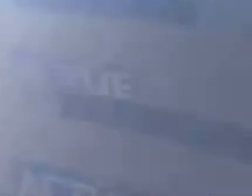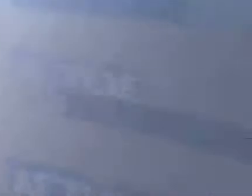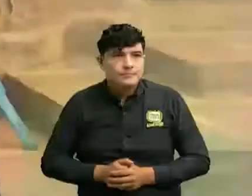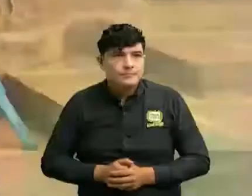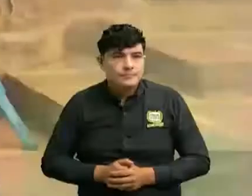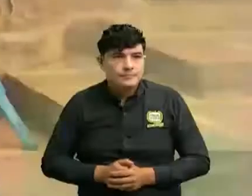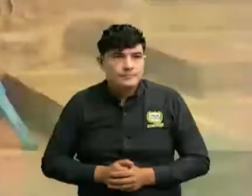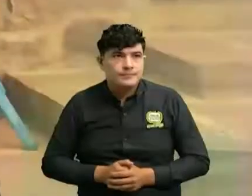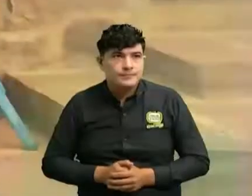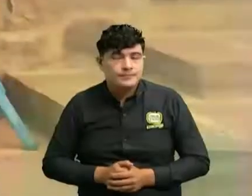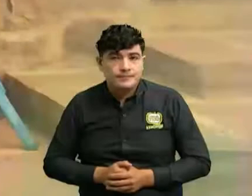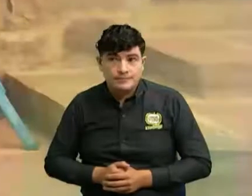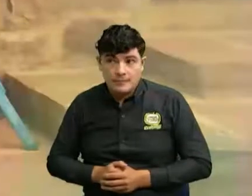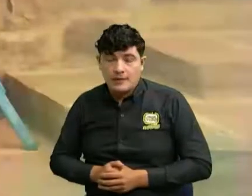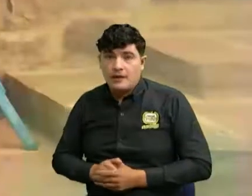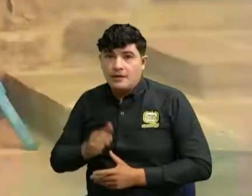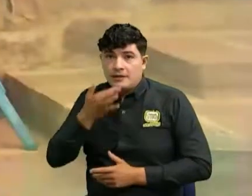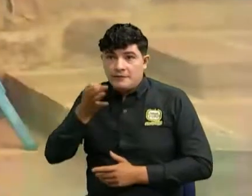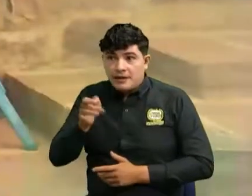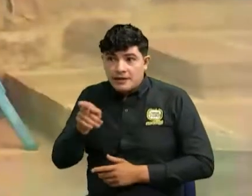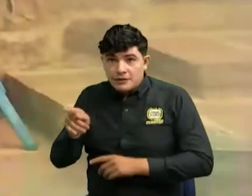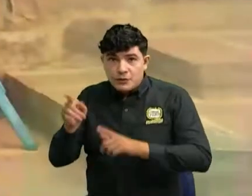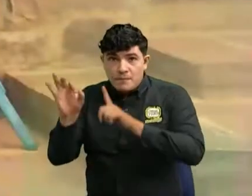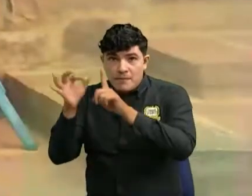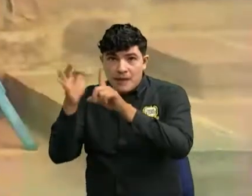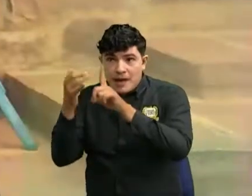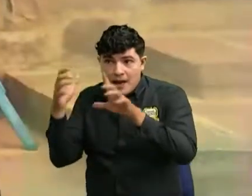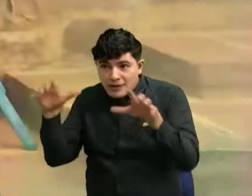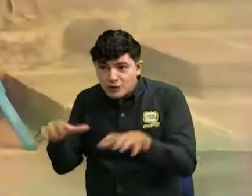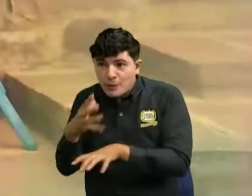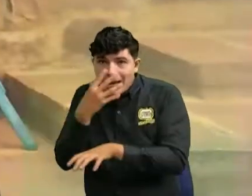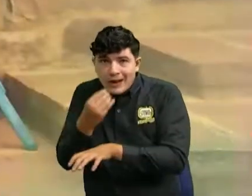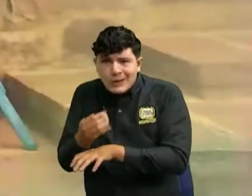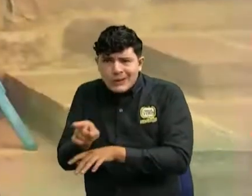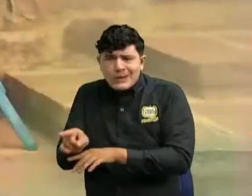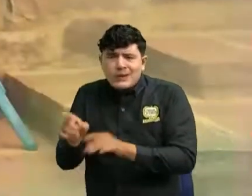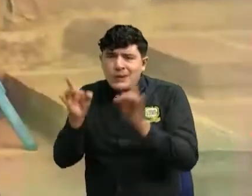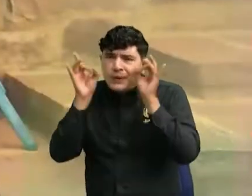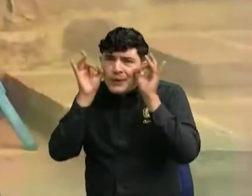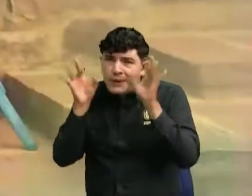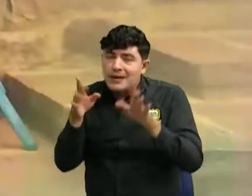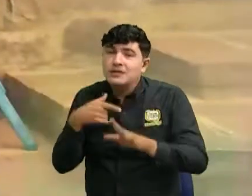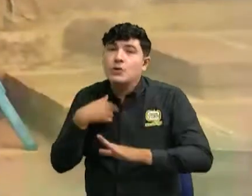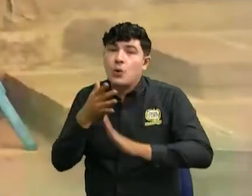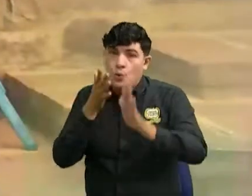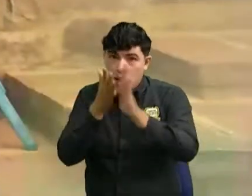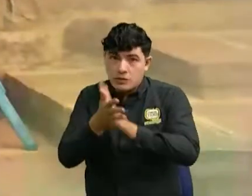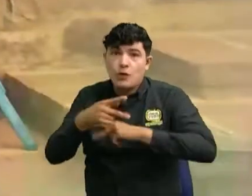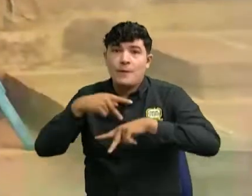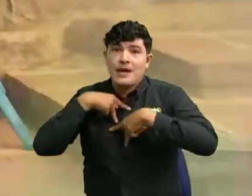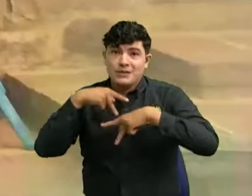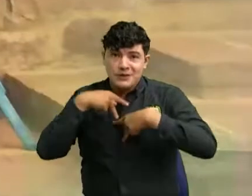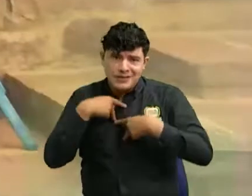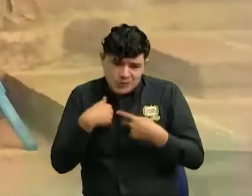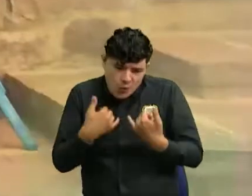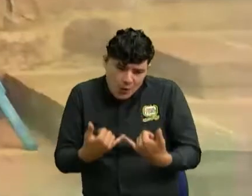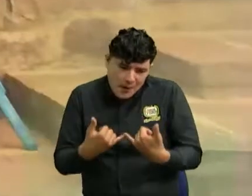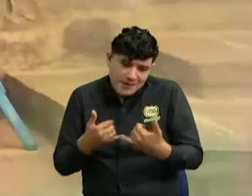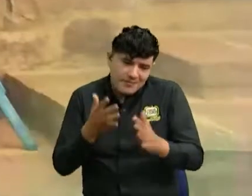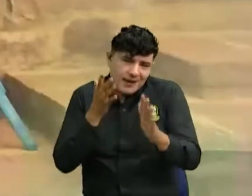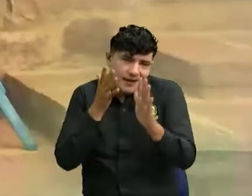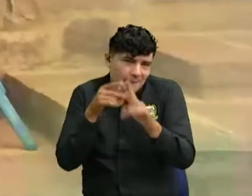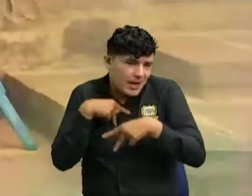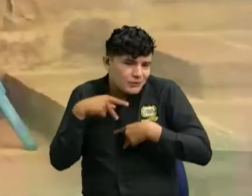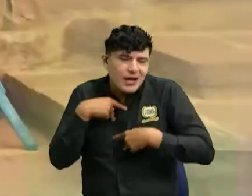Si realmente estos delitos son un azote, y pues les voy a contar algo personal que tengo hoy para consultarle